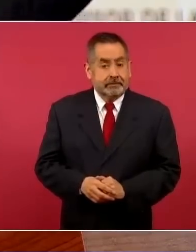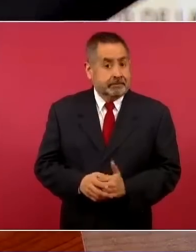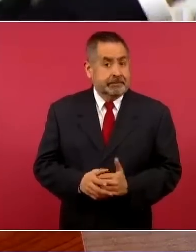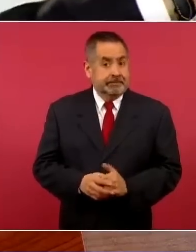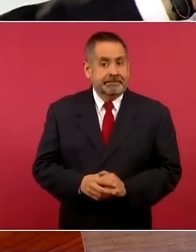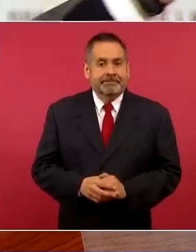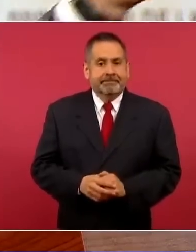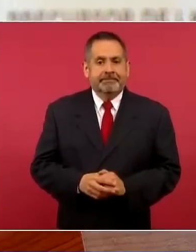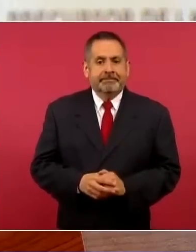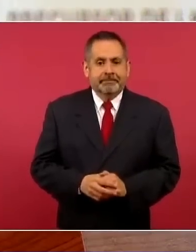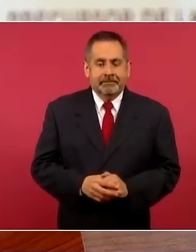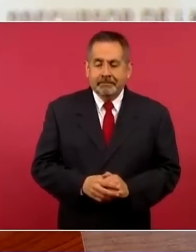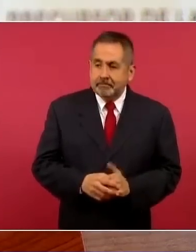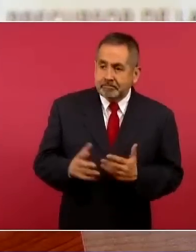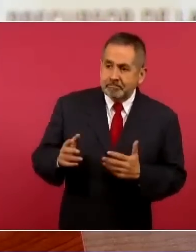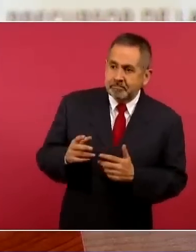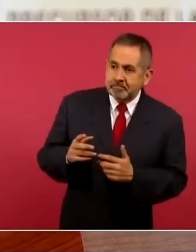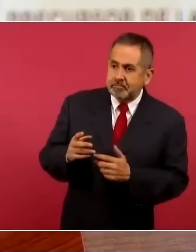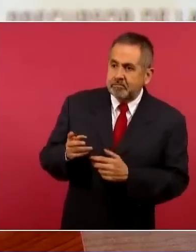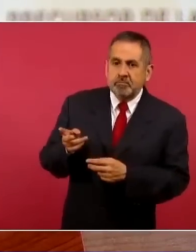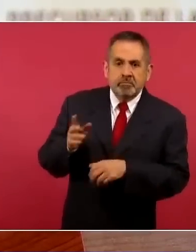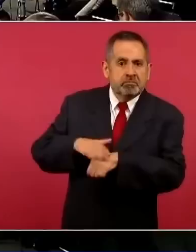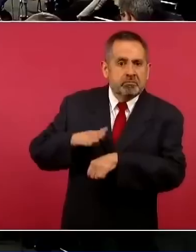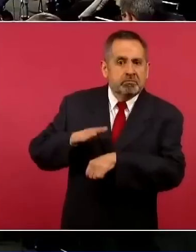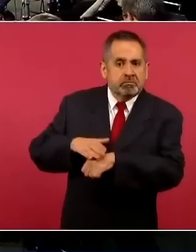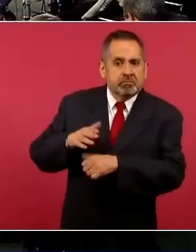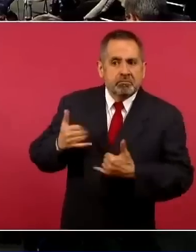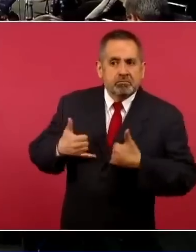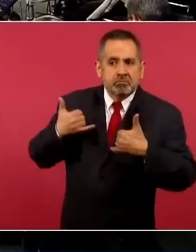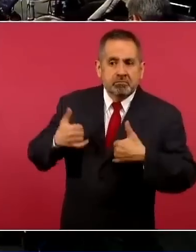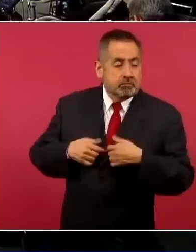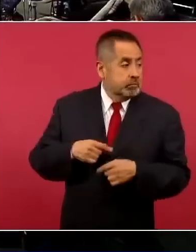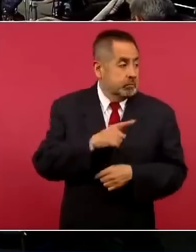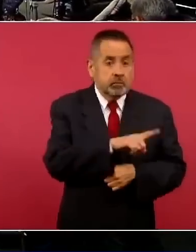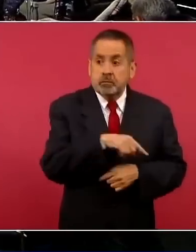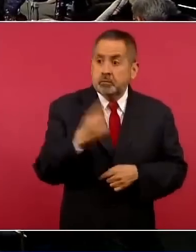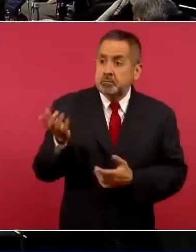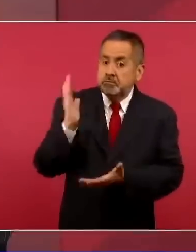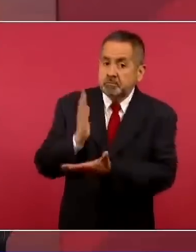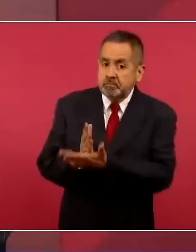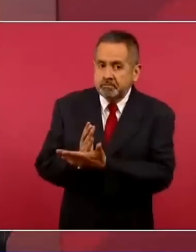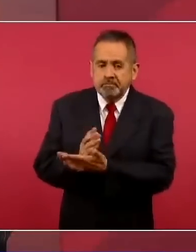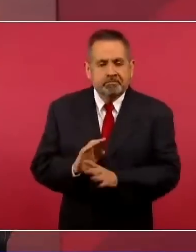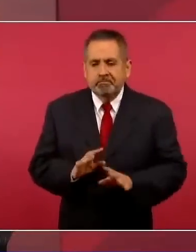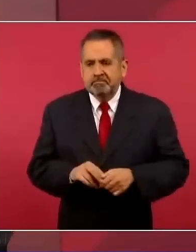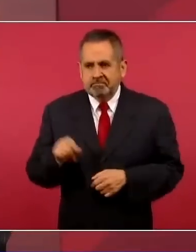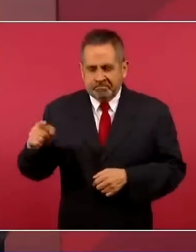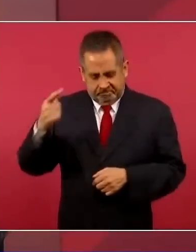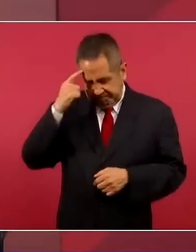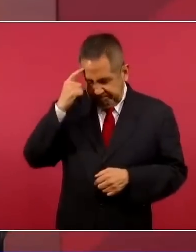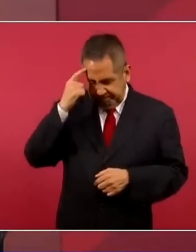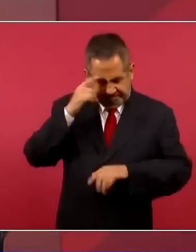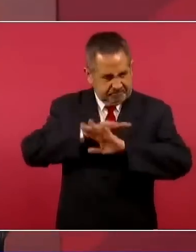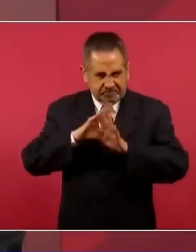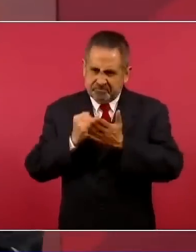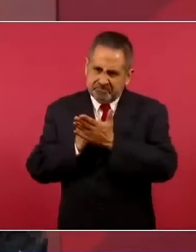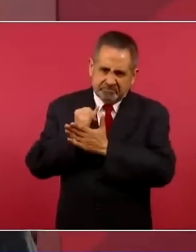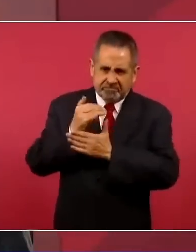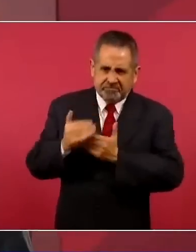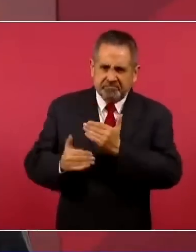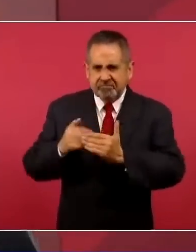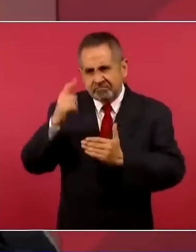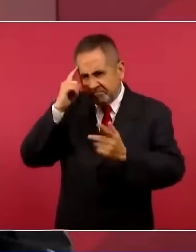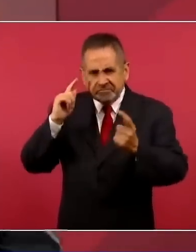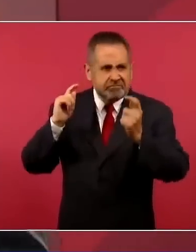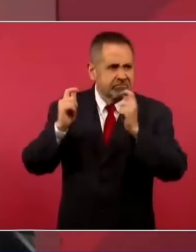¿cómo lo van a detener si está acá?, si es un cambio